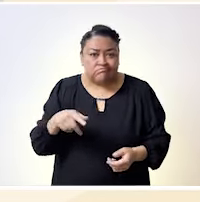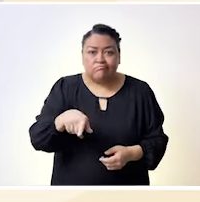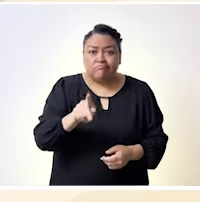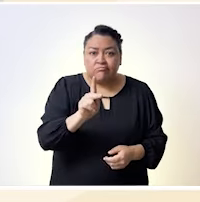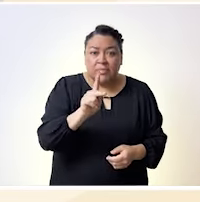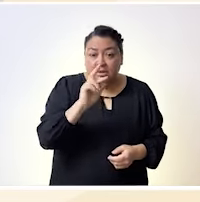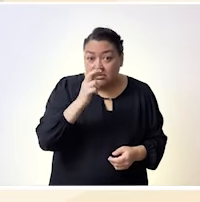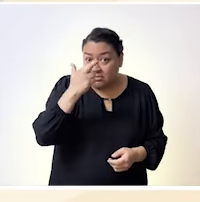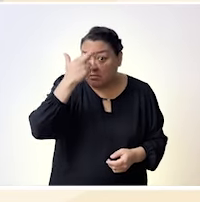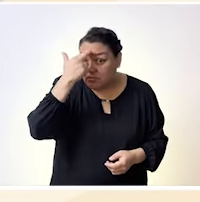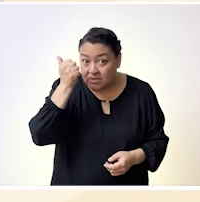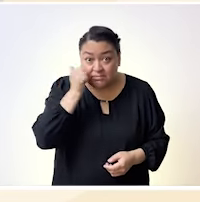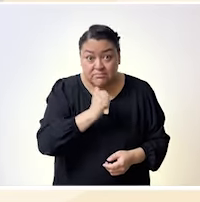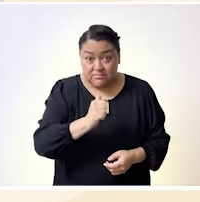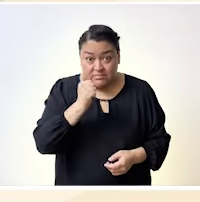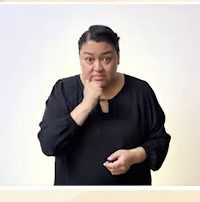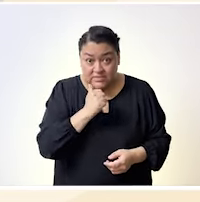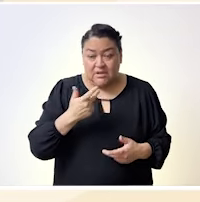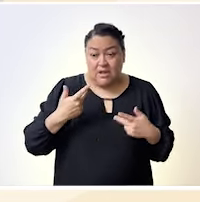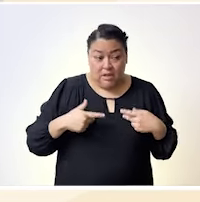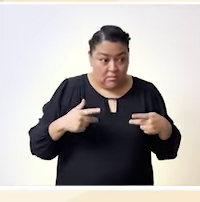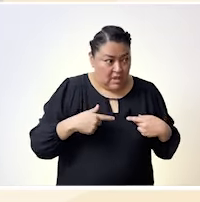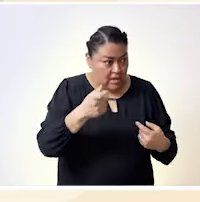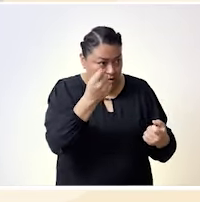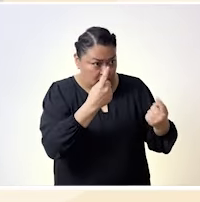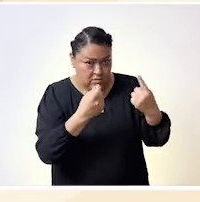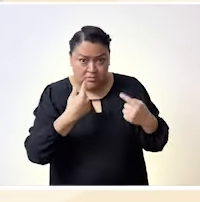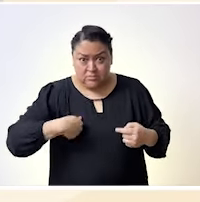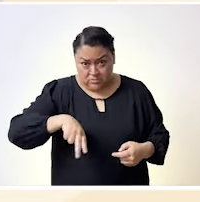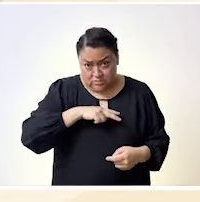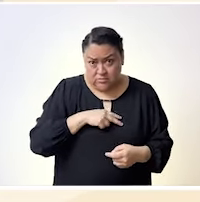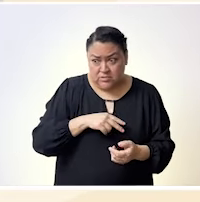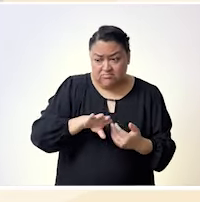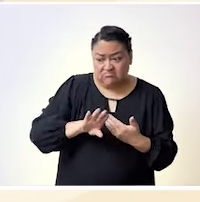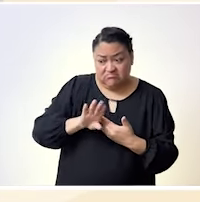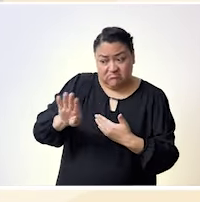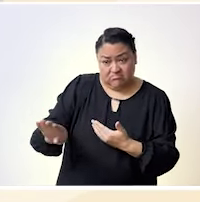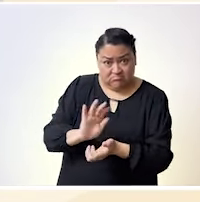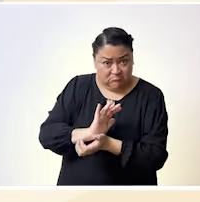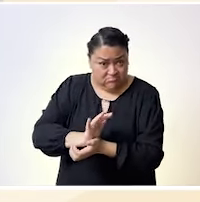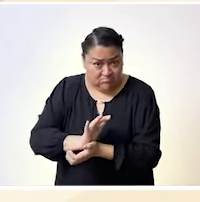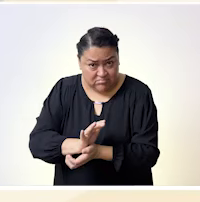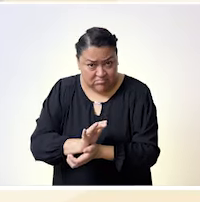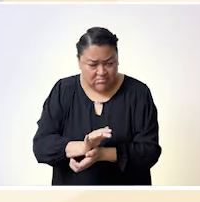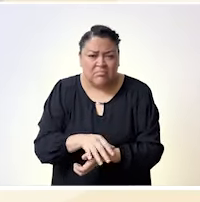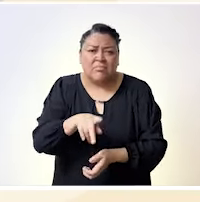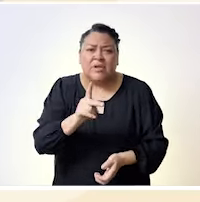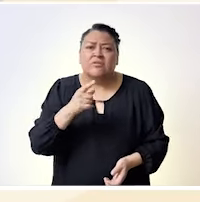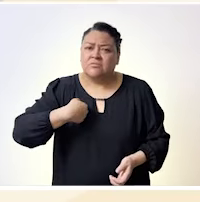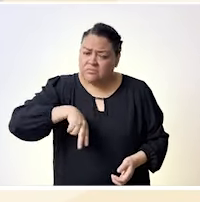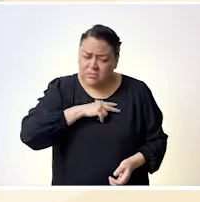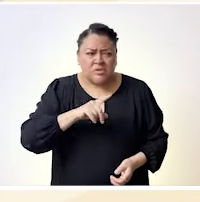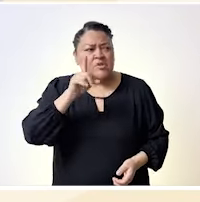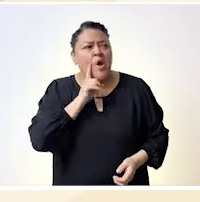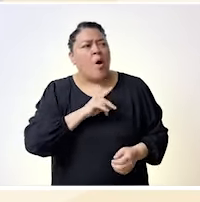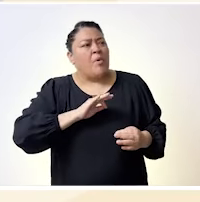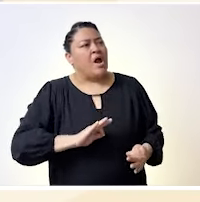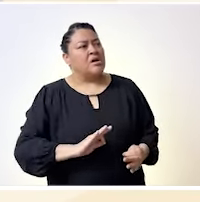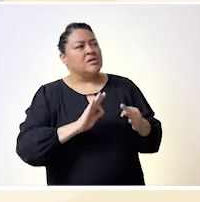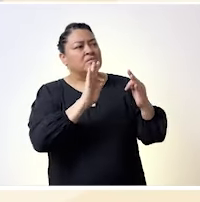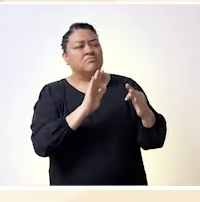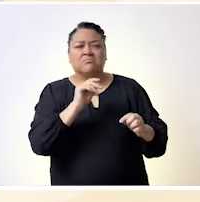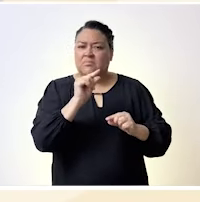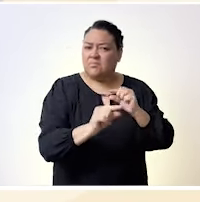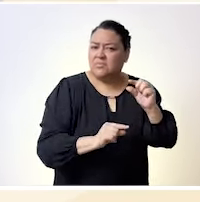Sin embargo, hay que reconocer que pese a las exclusiones que enfrentamos, las mujeres cada vez